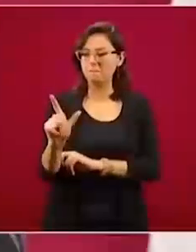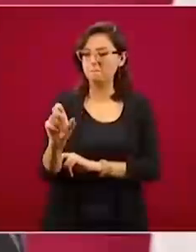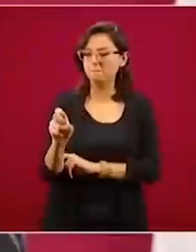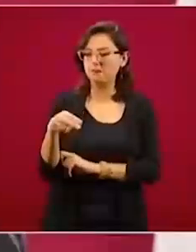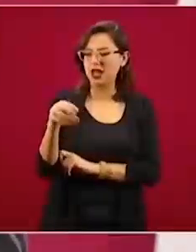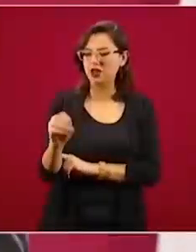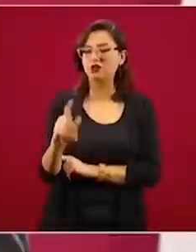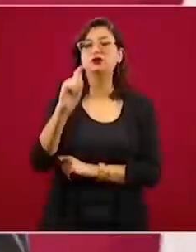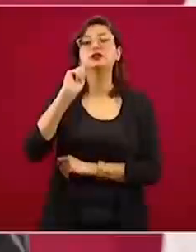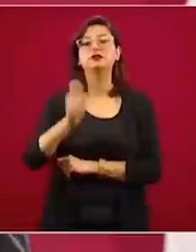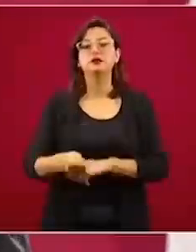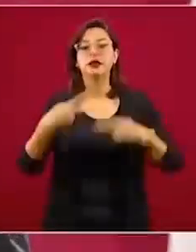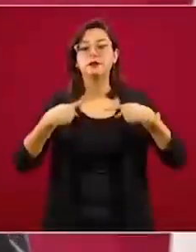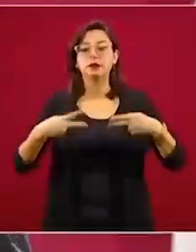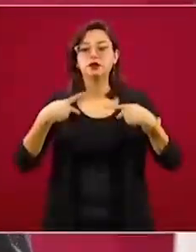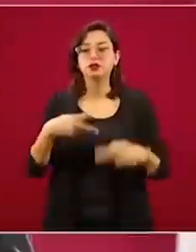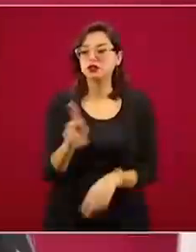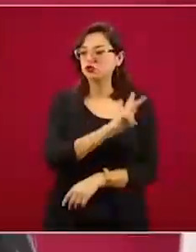trabajar.